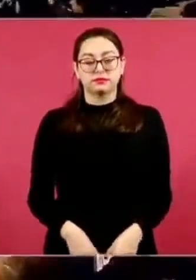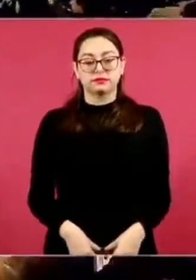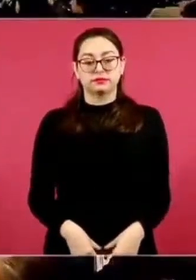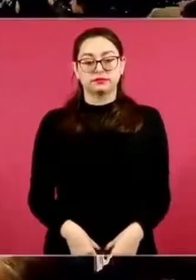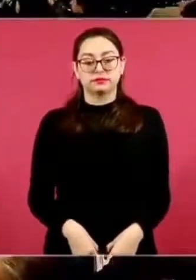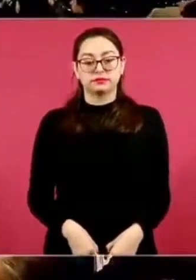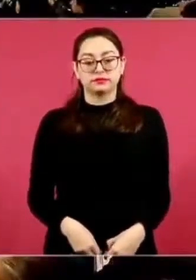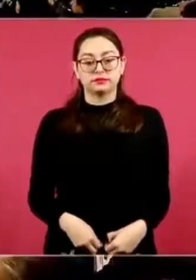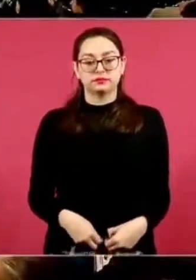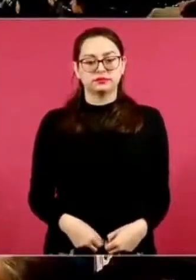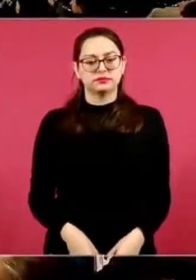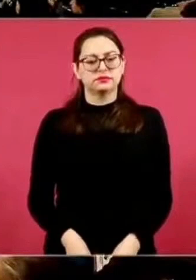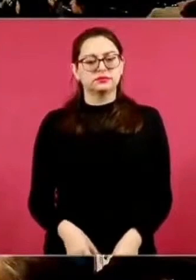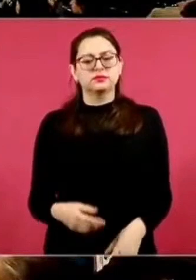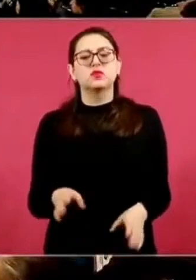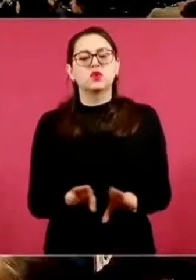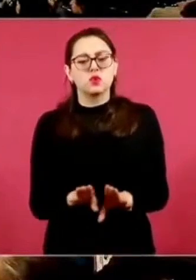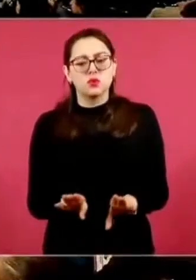¿Quién dijo eso?